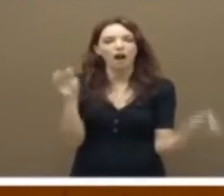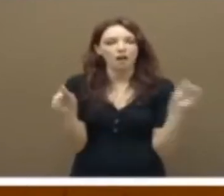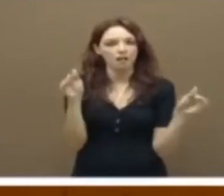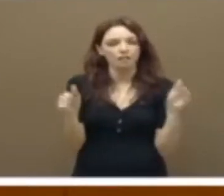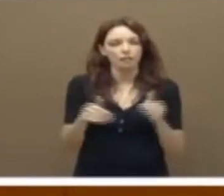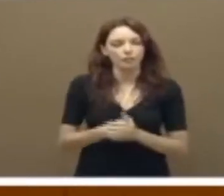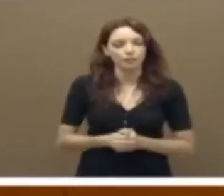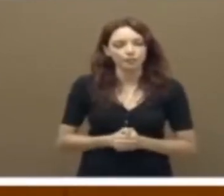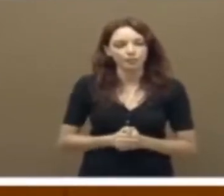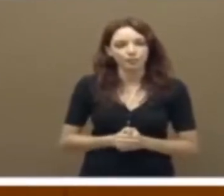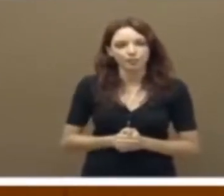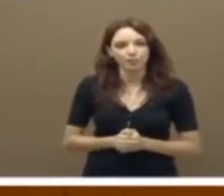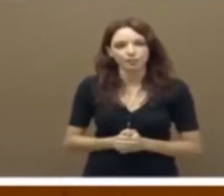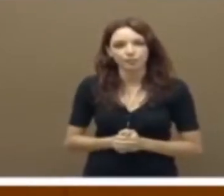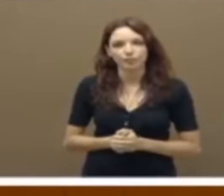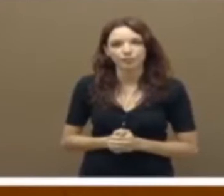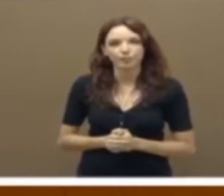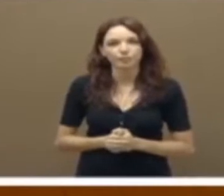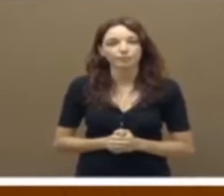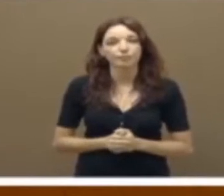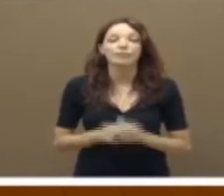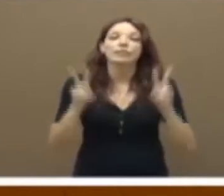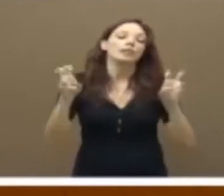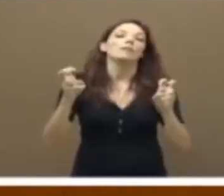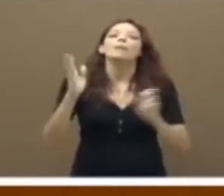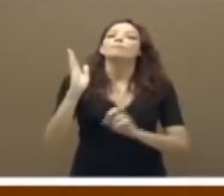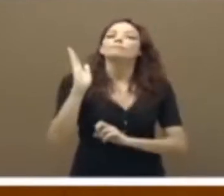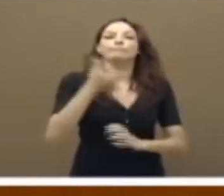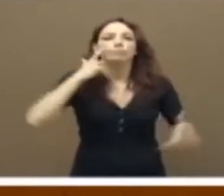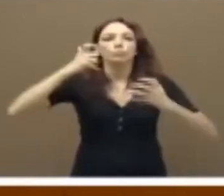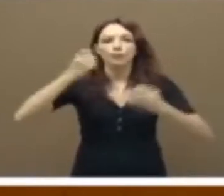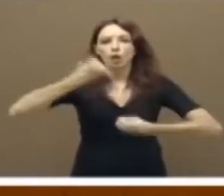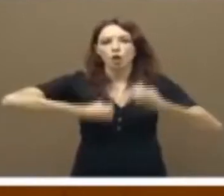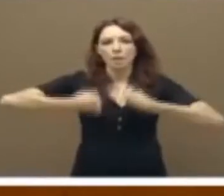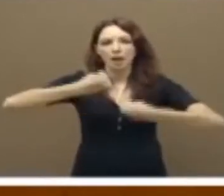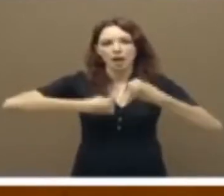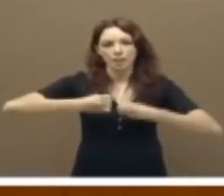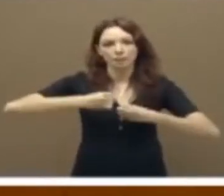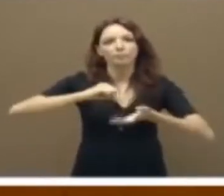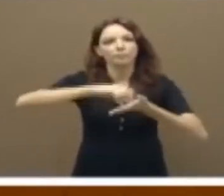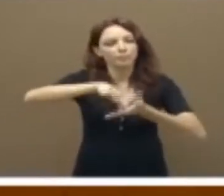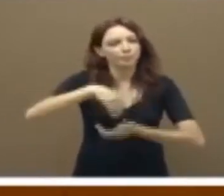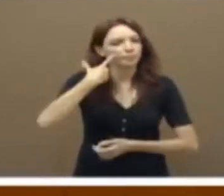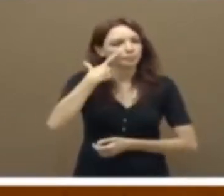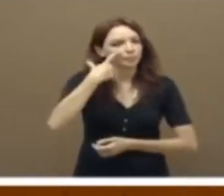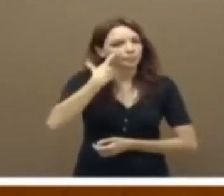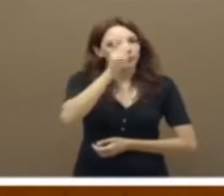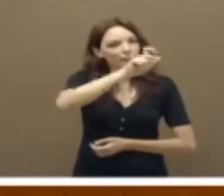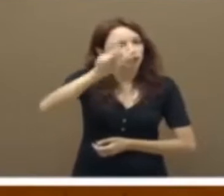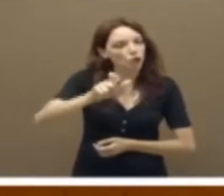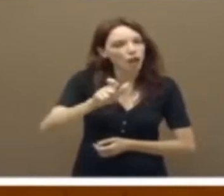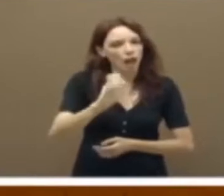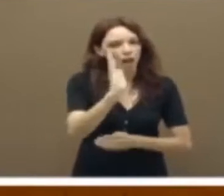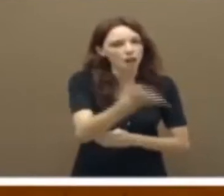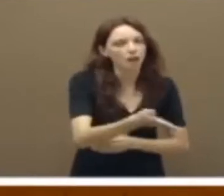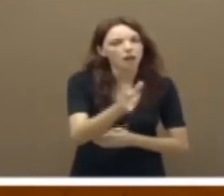El impacto económico, señorías, desagregado en impacto sobre personal, sobre infraestructuras e instalaciones y sobre